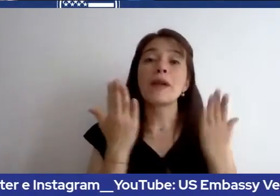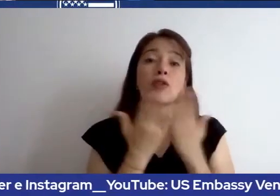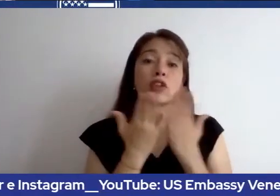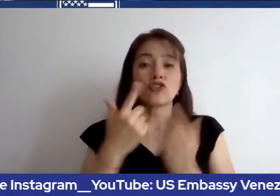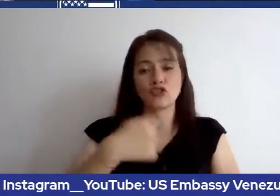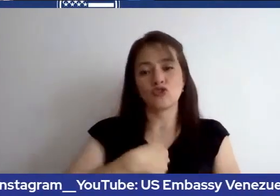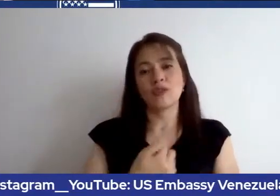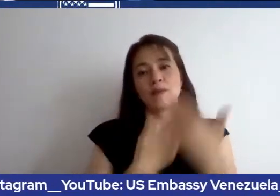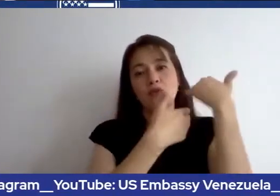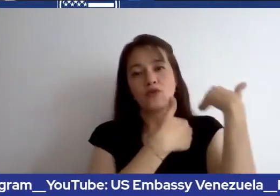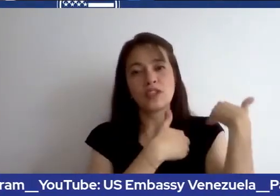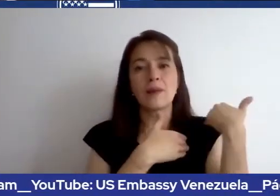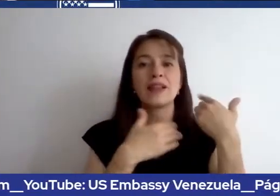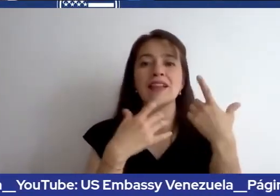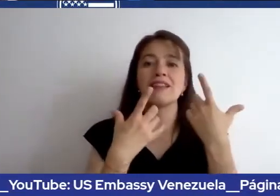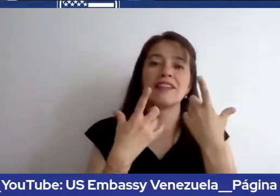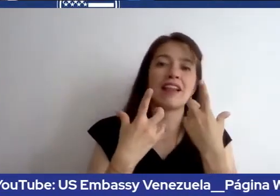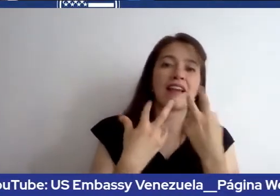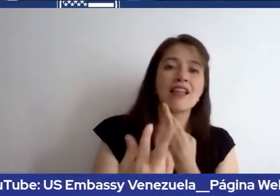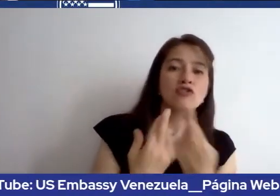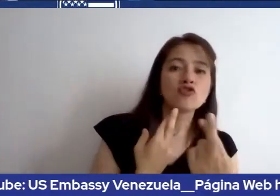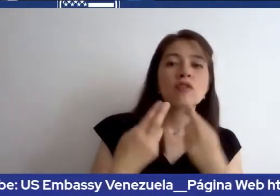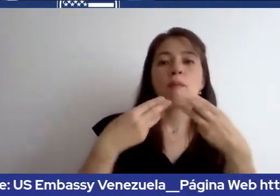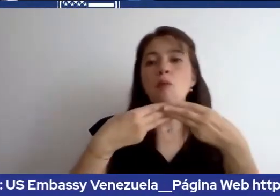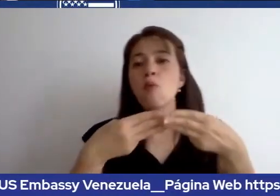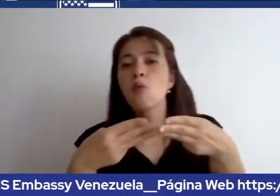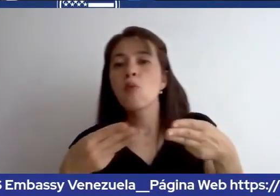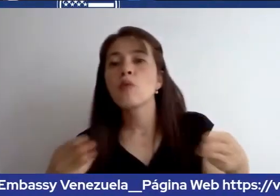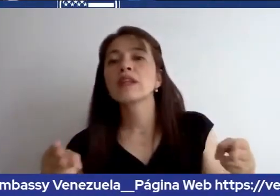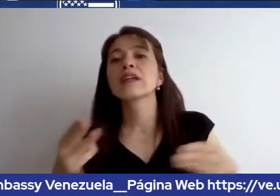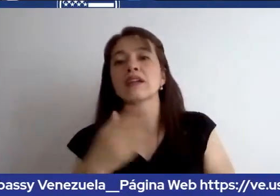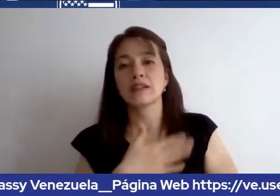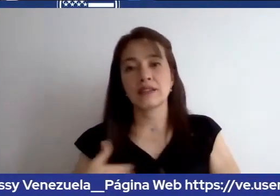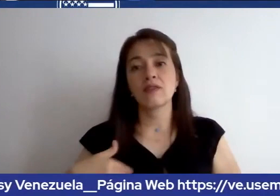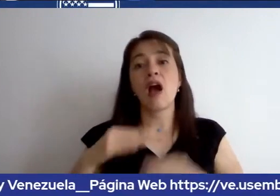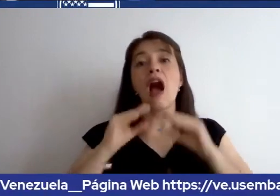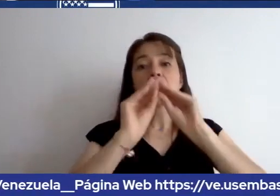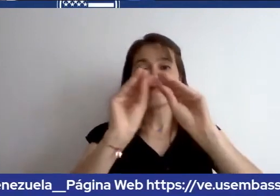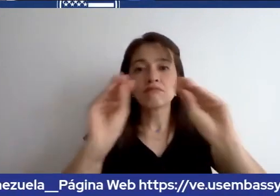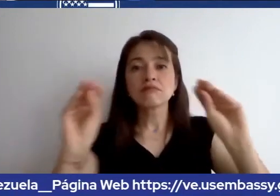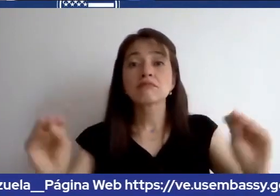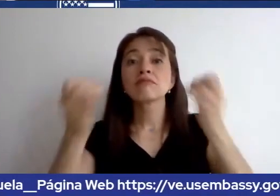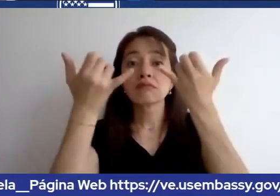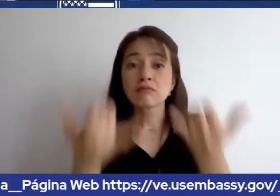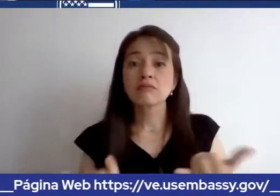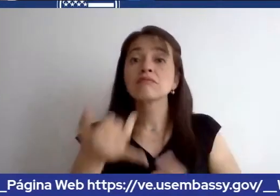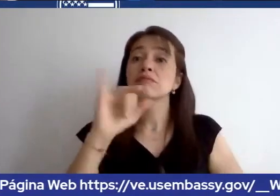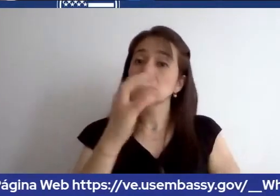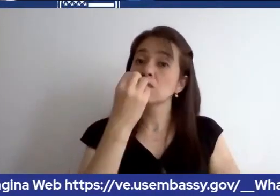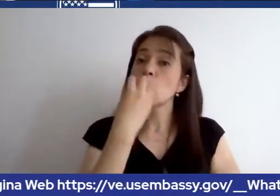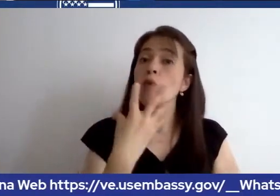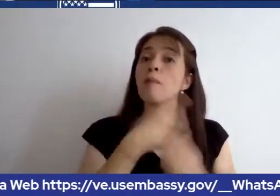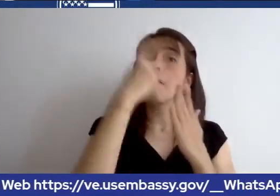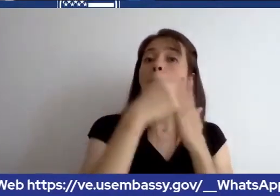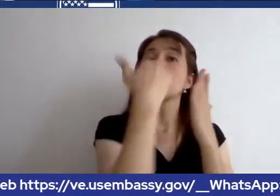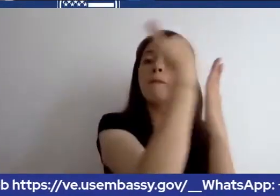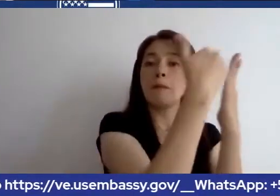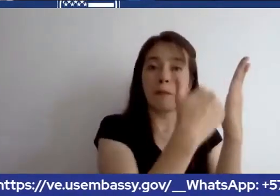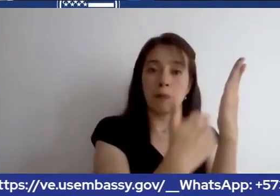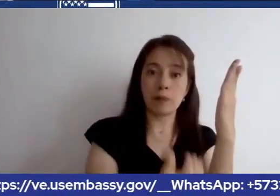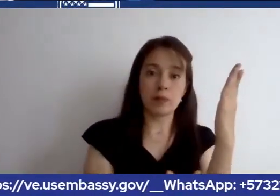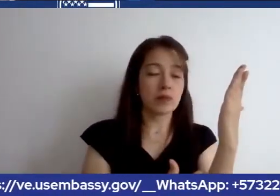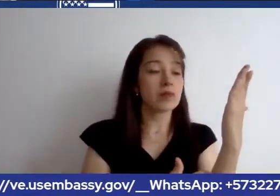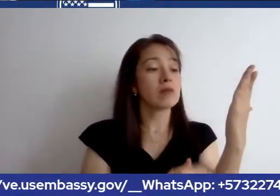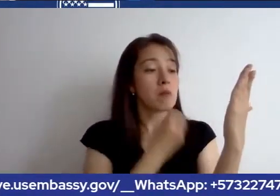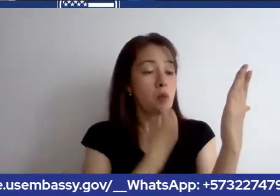área de diplomacia pública tengo que anunciar que también tenemos un buen programa que ayuda a la